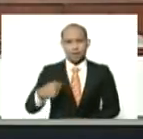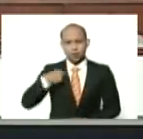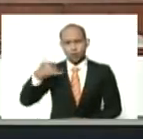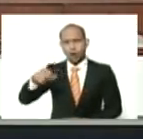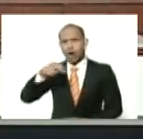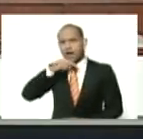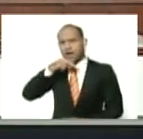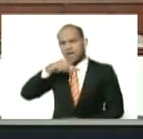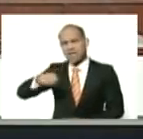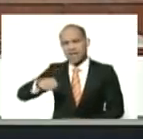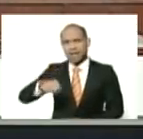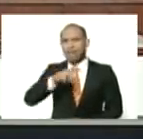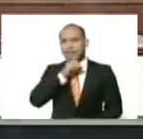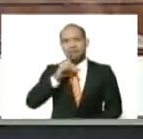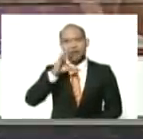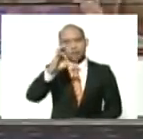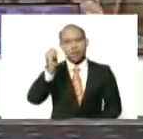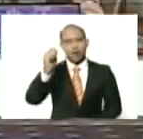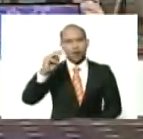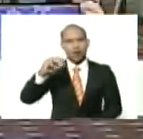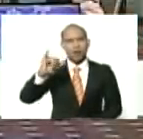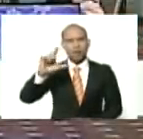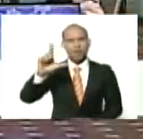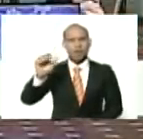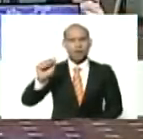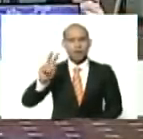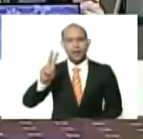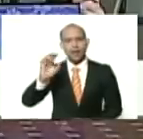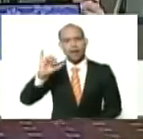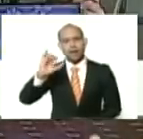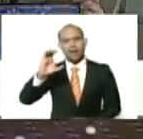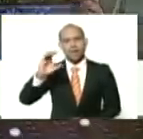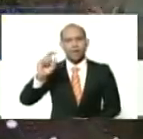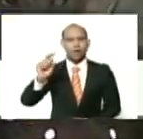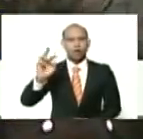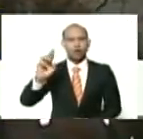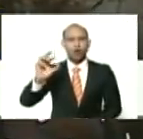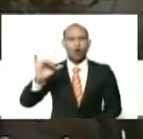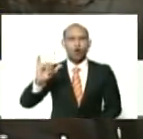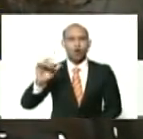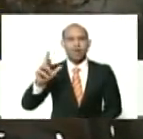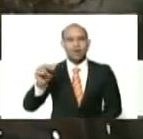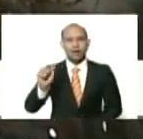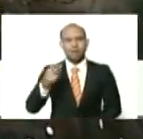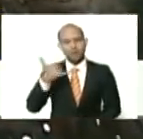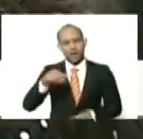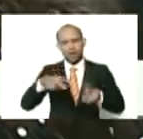Camila también, bellísima, Camila Victoria, tiene 12 años,